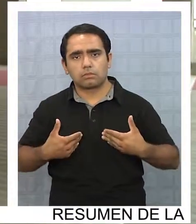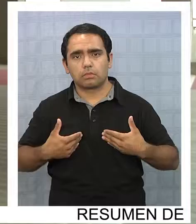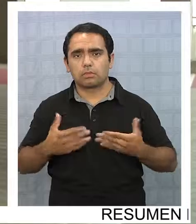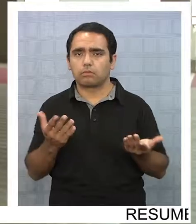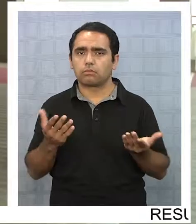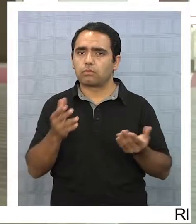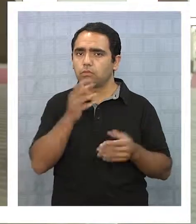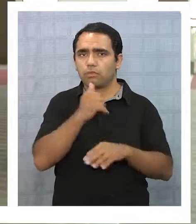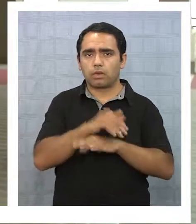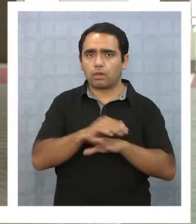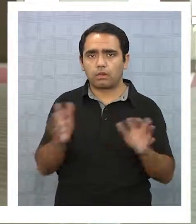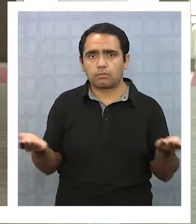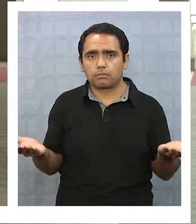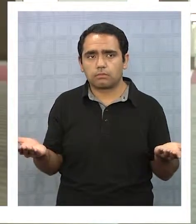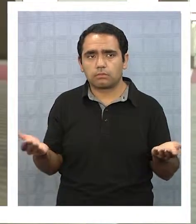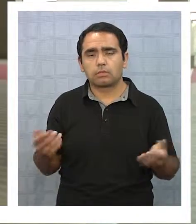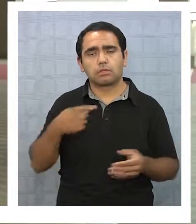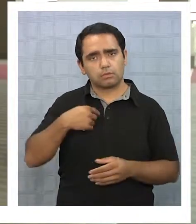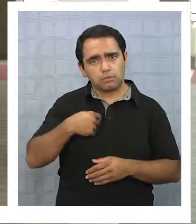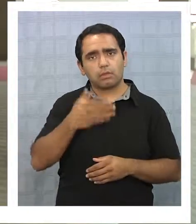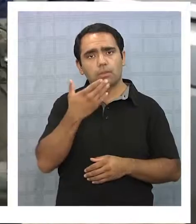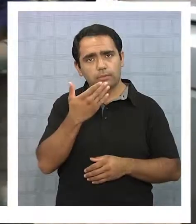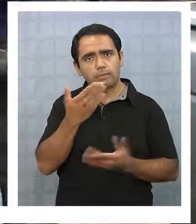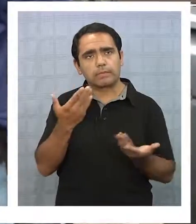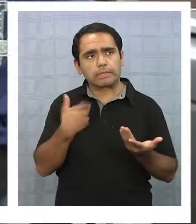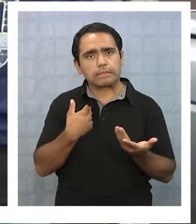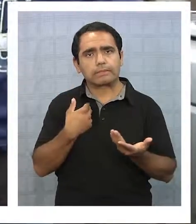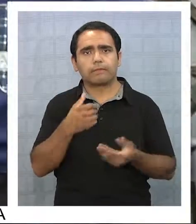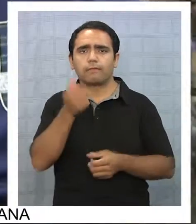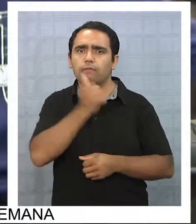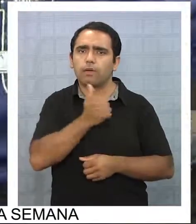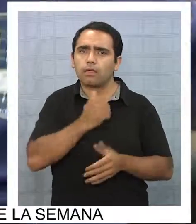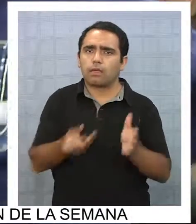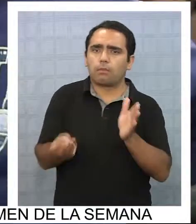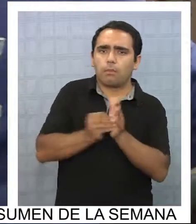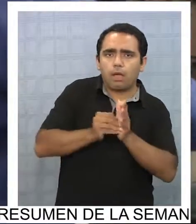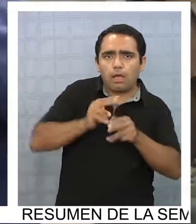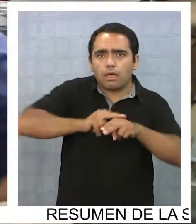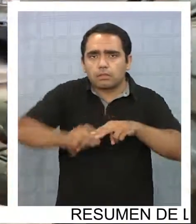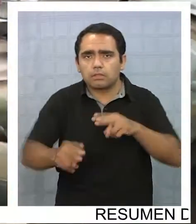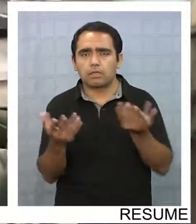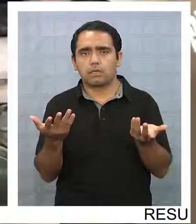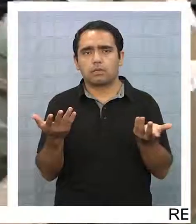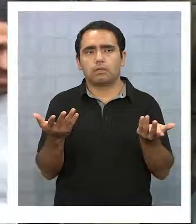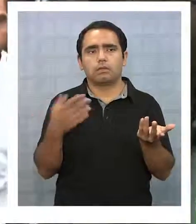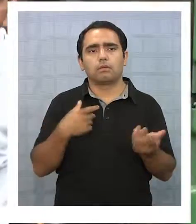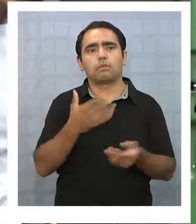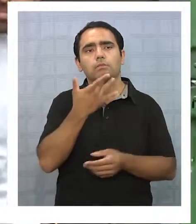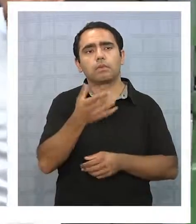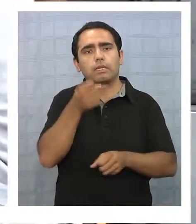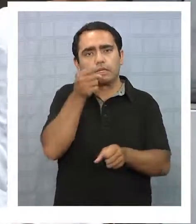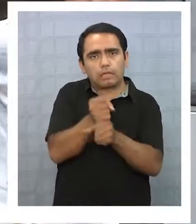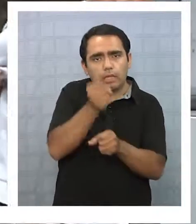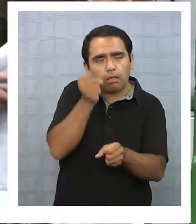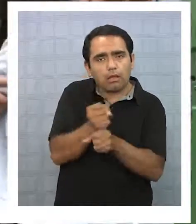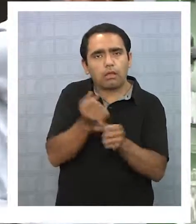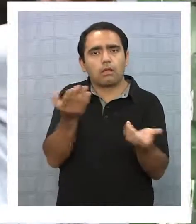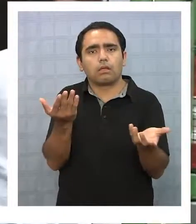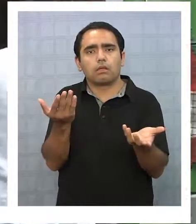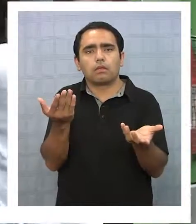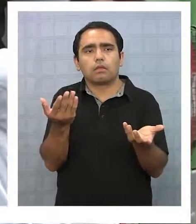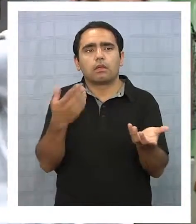No estamos haciendo nada. Y yo soy participa también dentro, porque tal vez yo tampoco estoy haciendo absolutamente nada, a pesar de que hemos